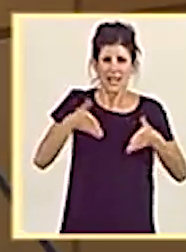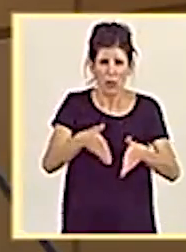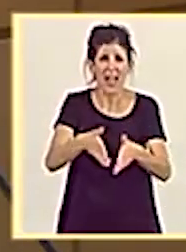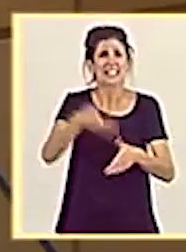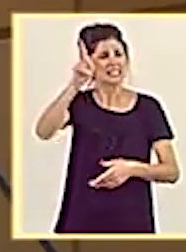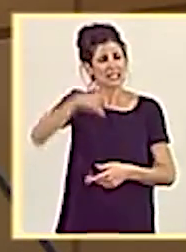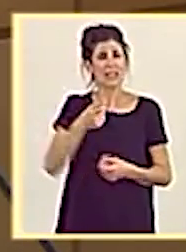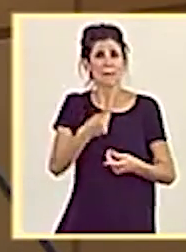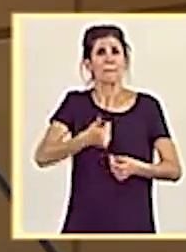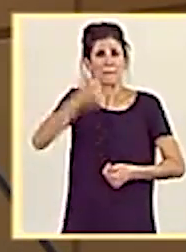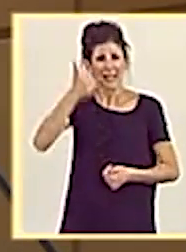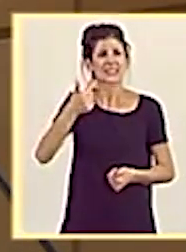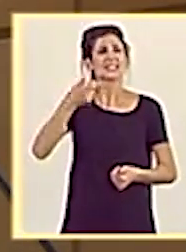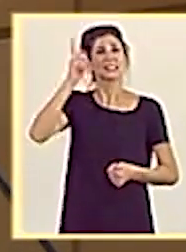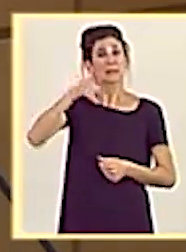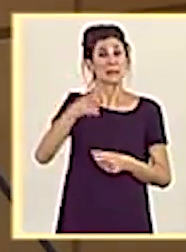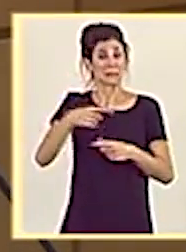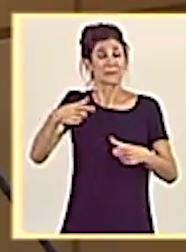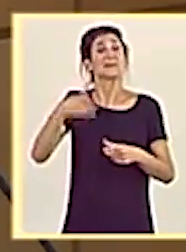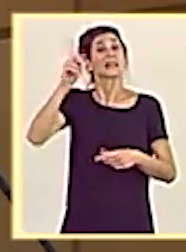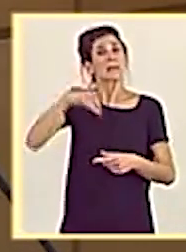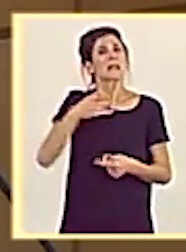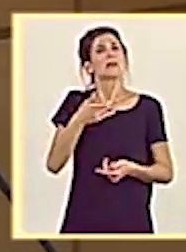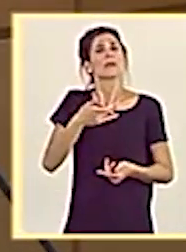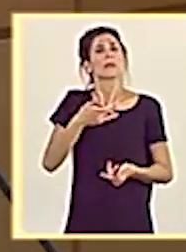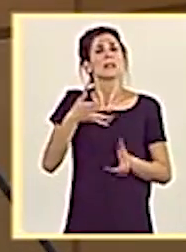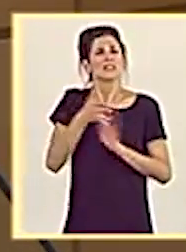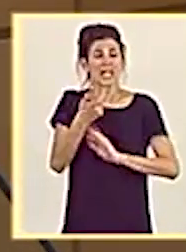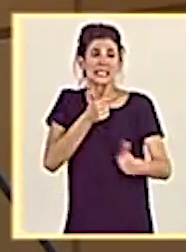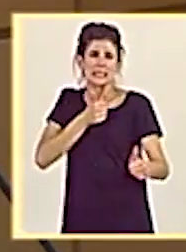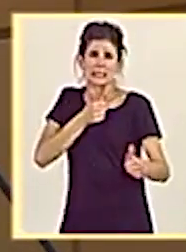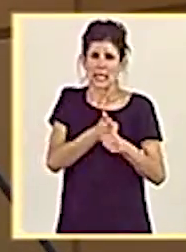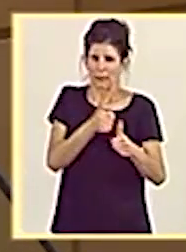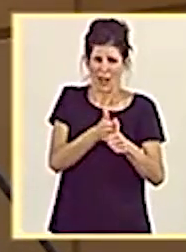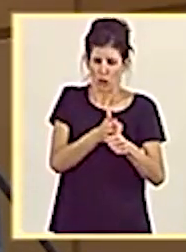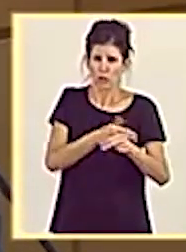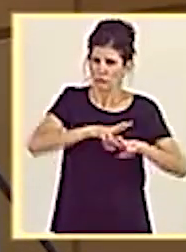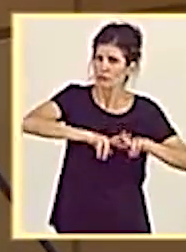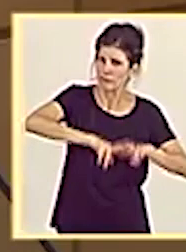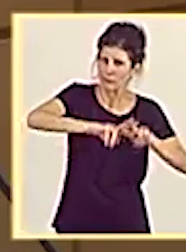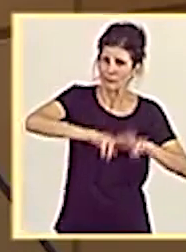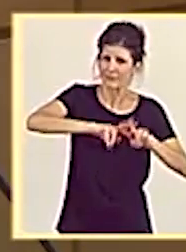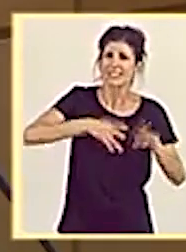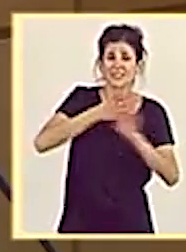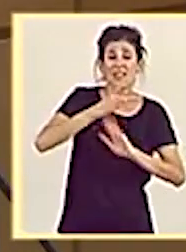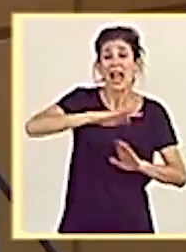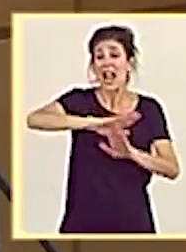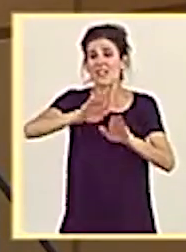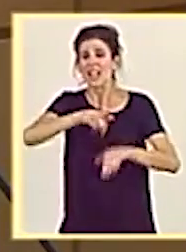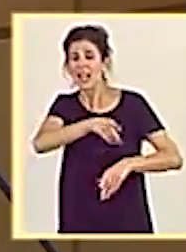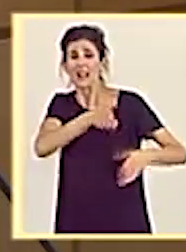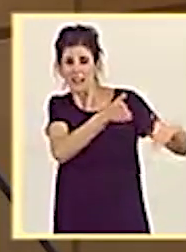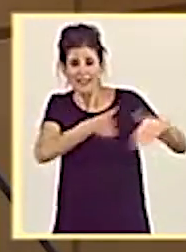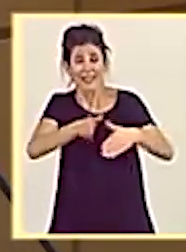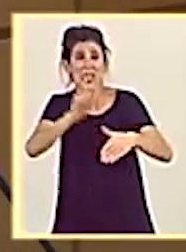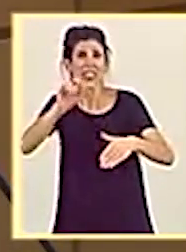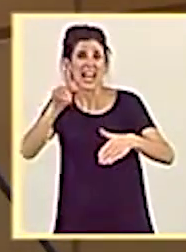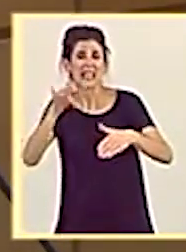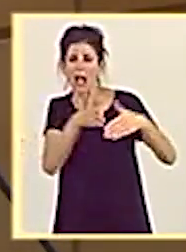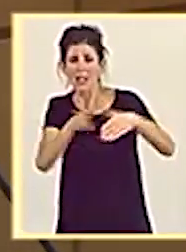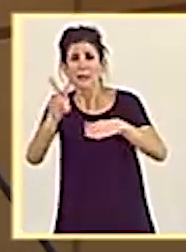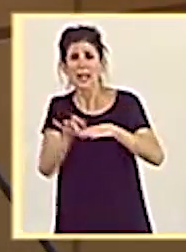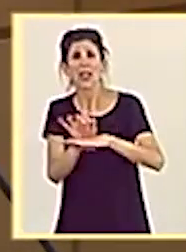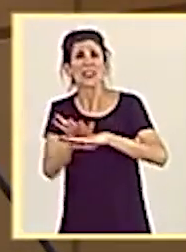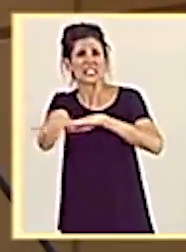otro lado, que se aumente el volumen de sedimientos que pueden llegar en el tramo final del Delta y también en su